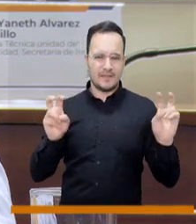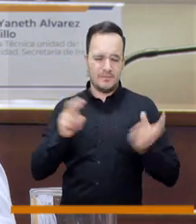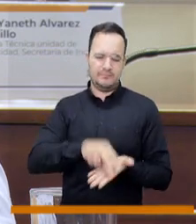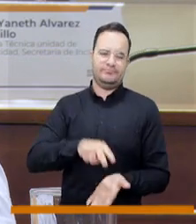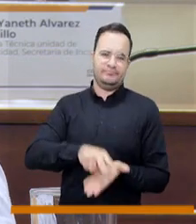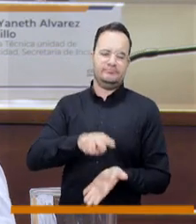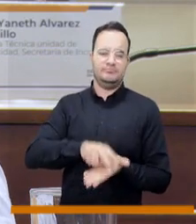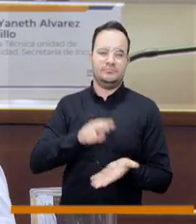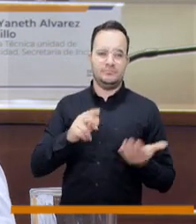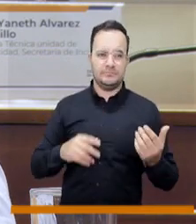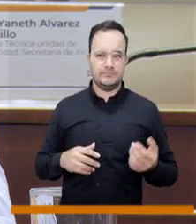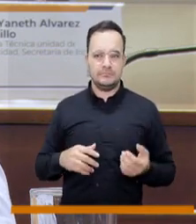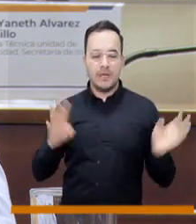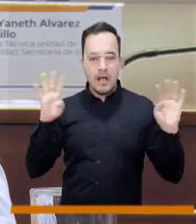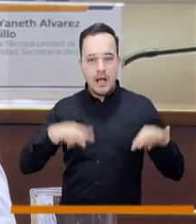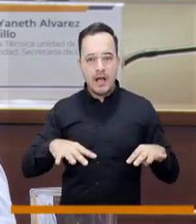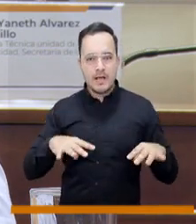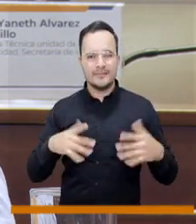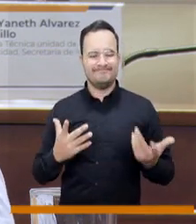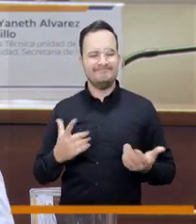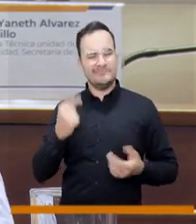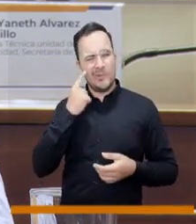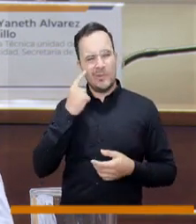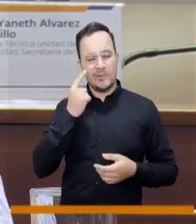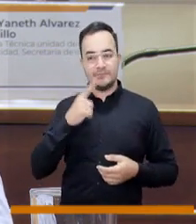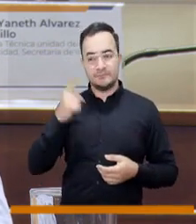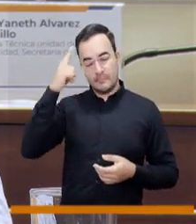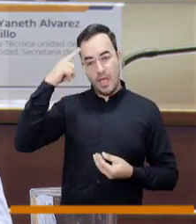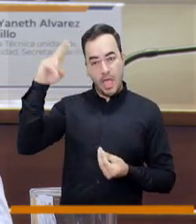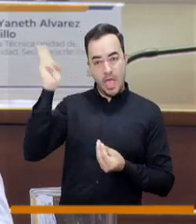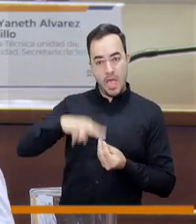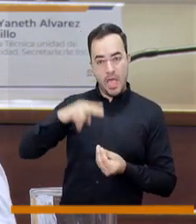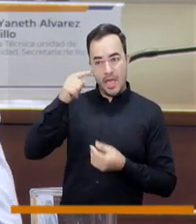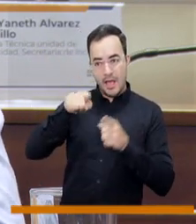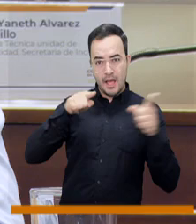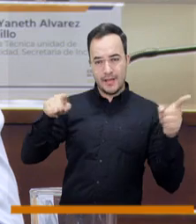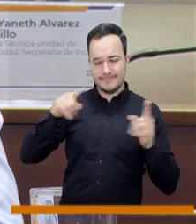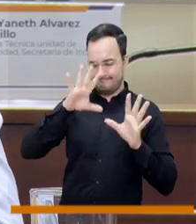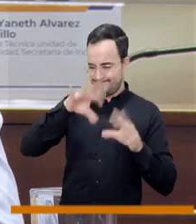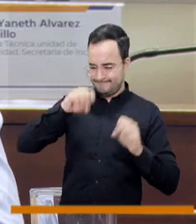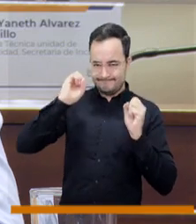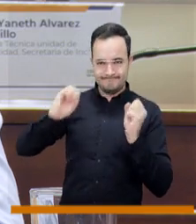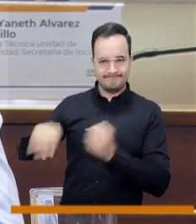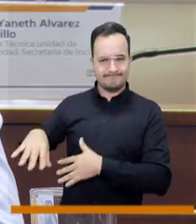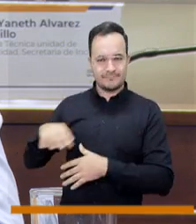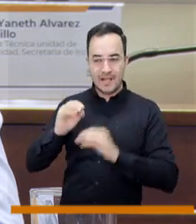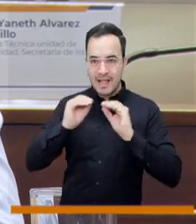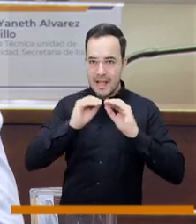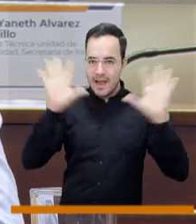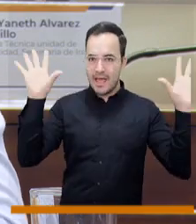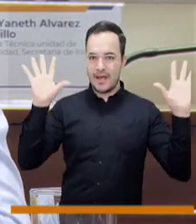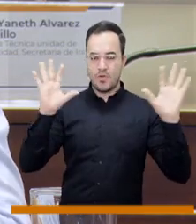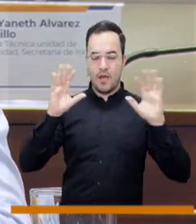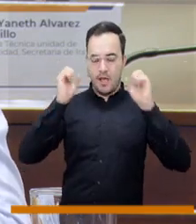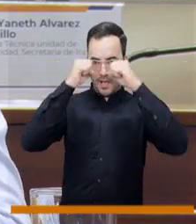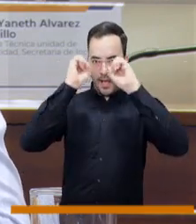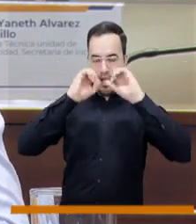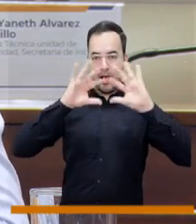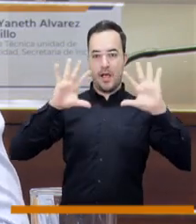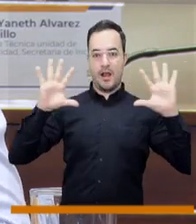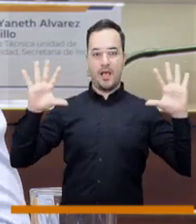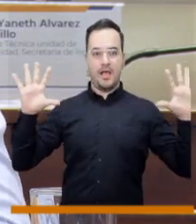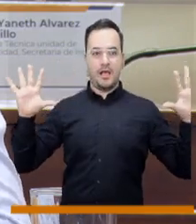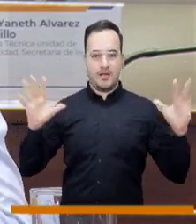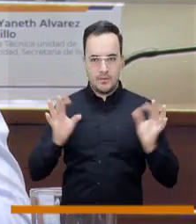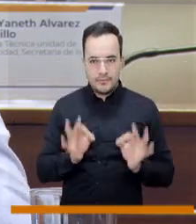que es la epilepsia. Y nos corresponde entonces derrumbar esos mitos y conforme a lo que expusimos